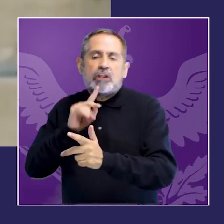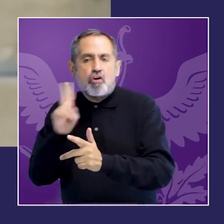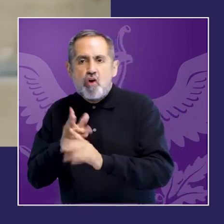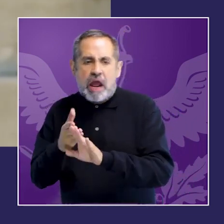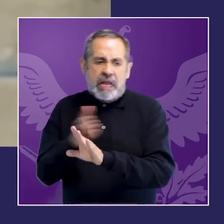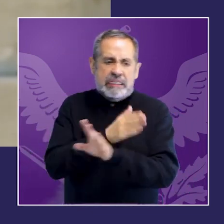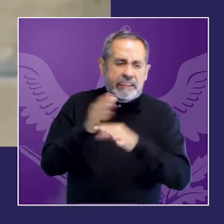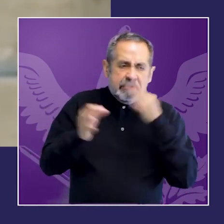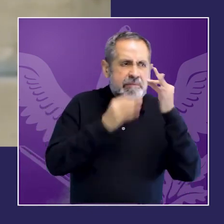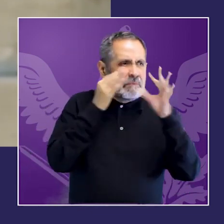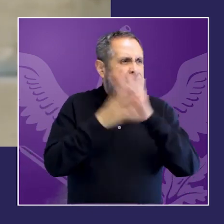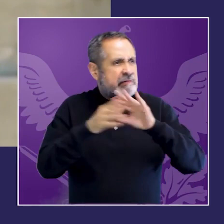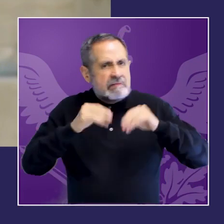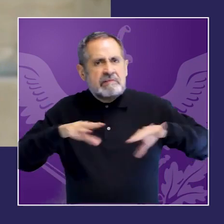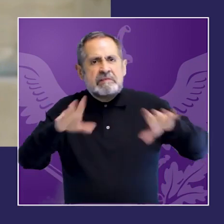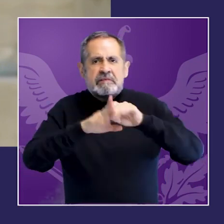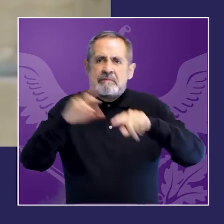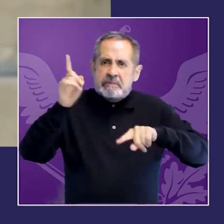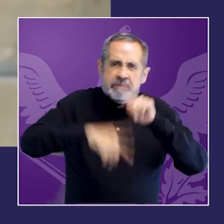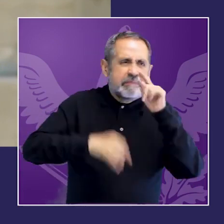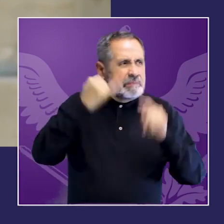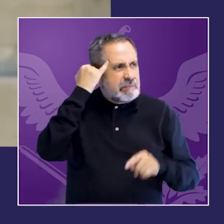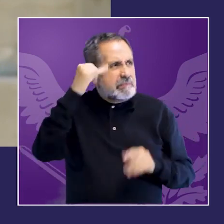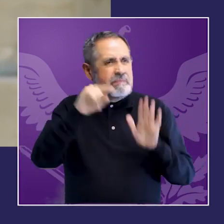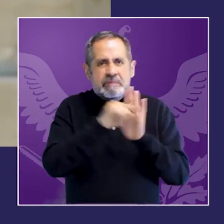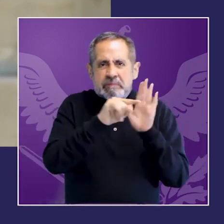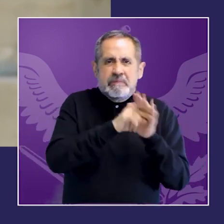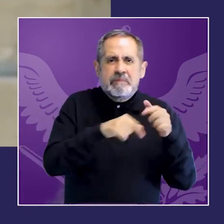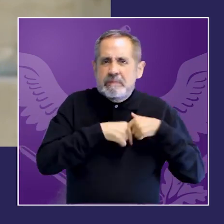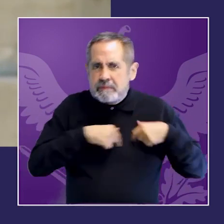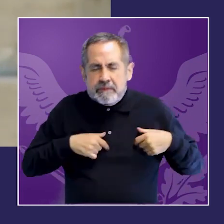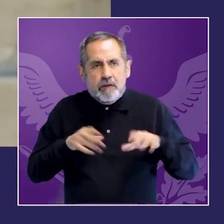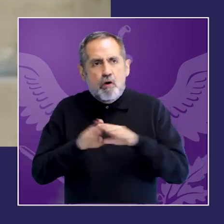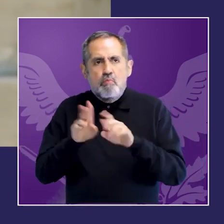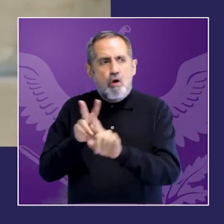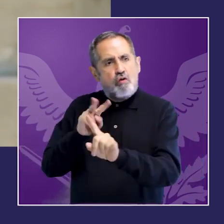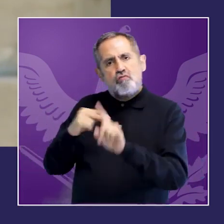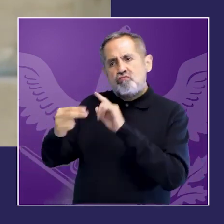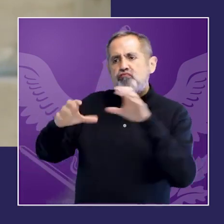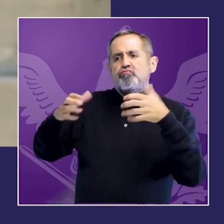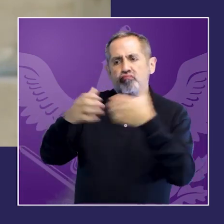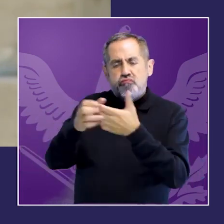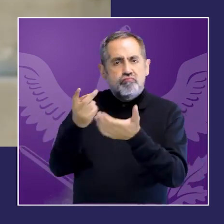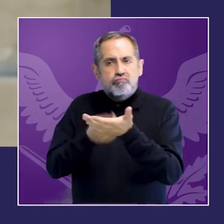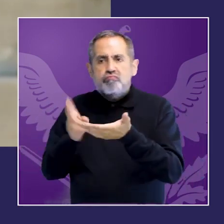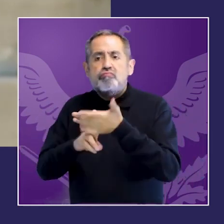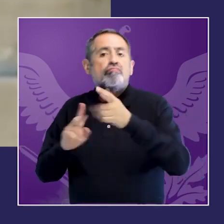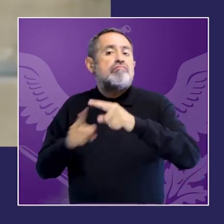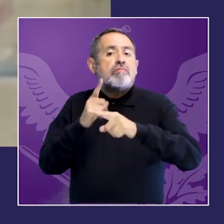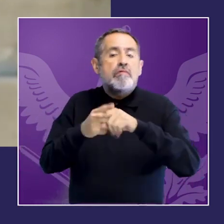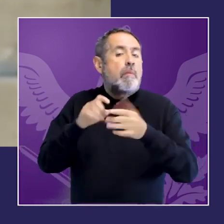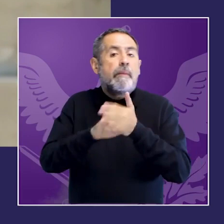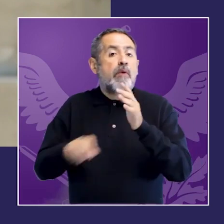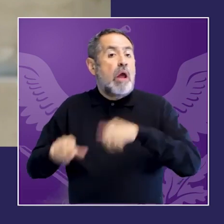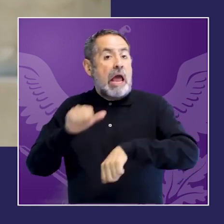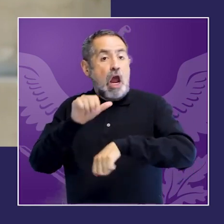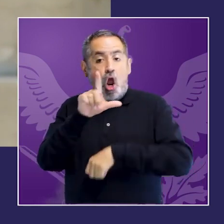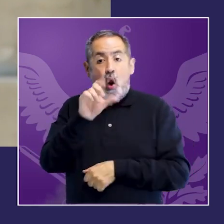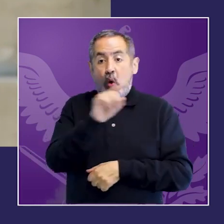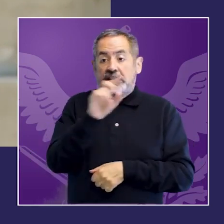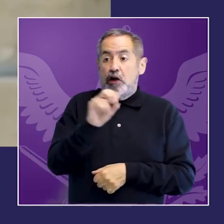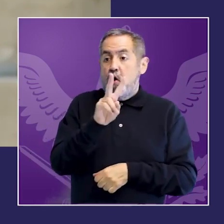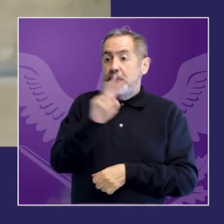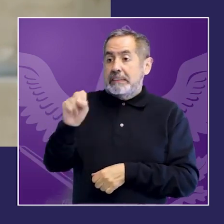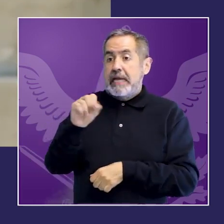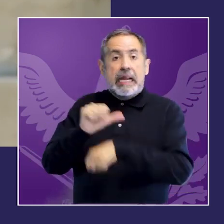que se promueva la existencia de lugares especializados no desresponsabiliza ni quita la obligatoriedad de todo el resto del sistema de